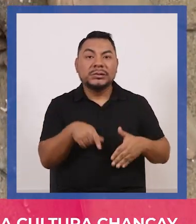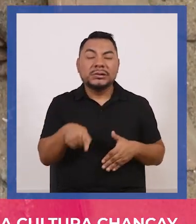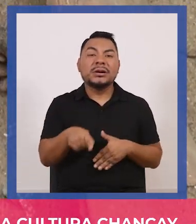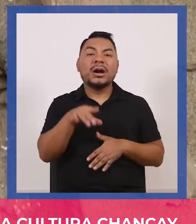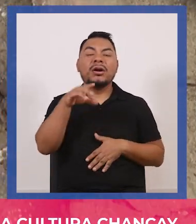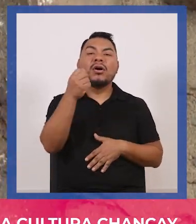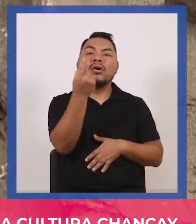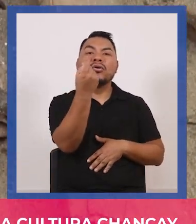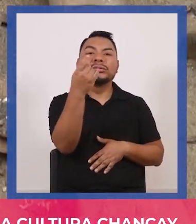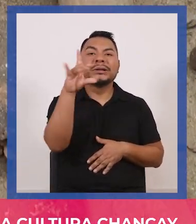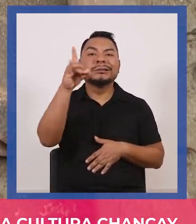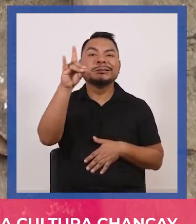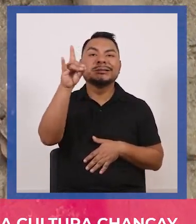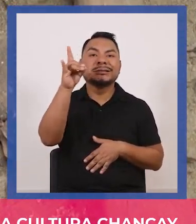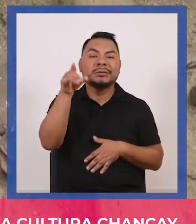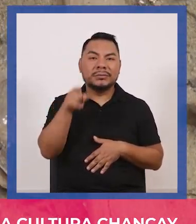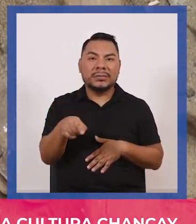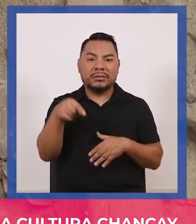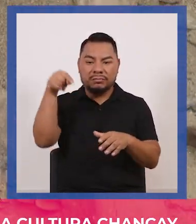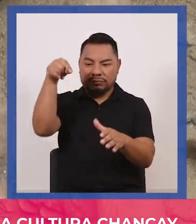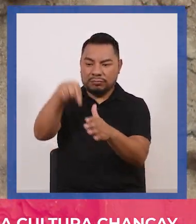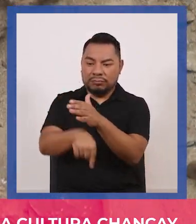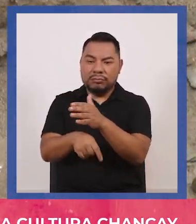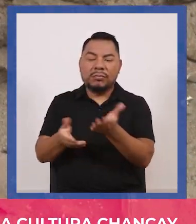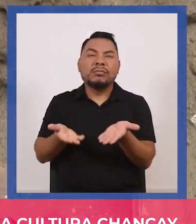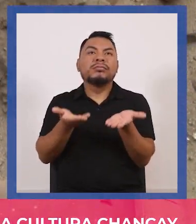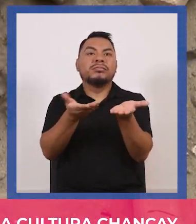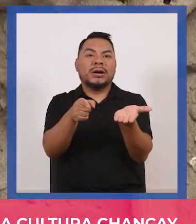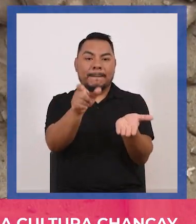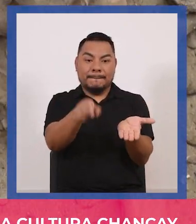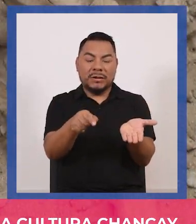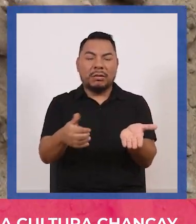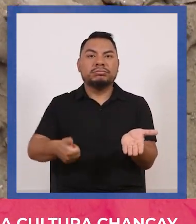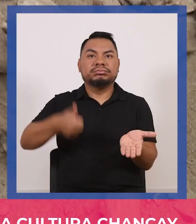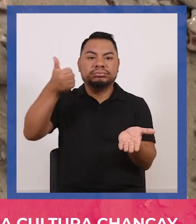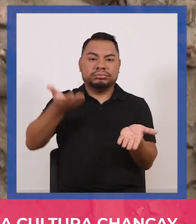llamas que han sido sacrificadas en honor a este personaje